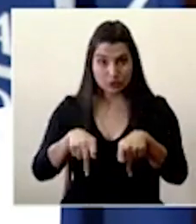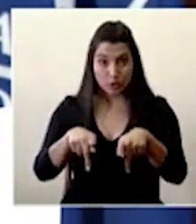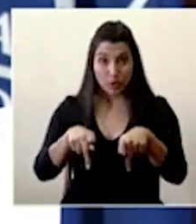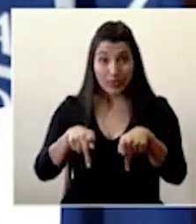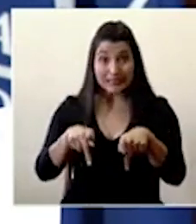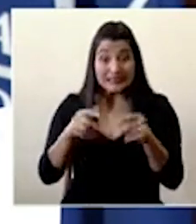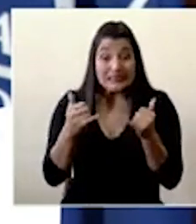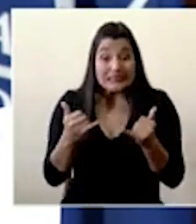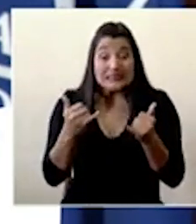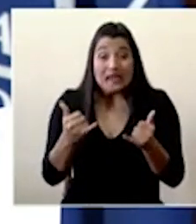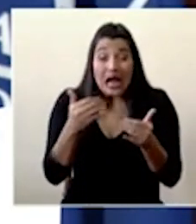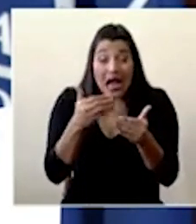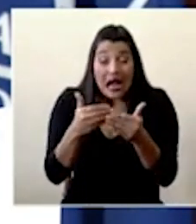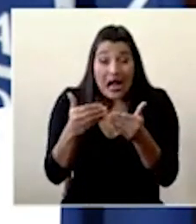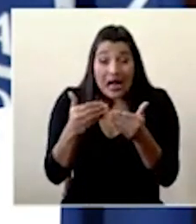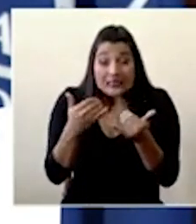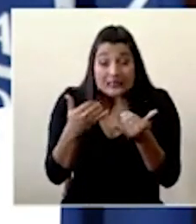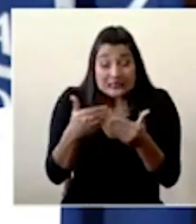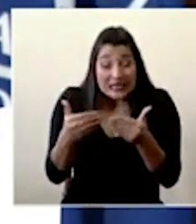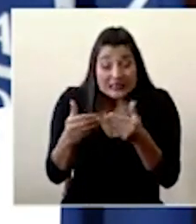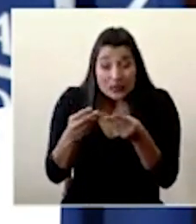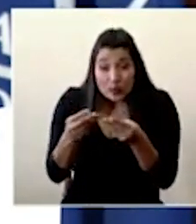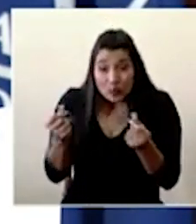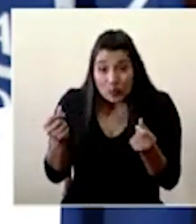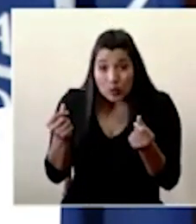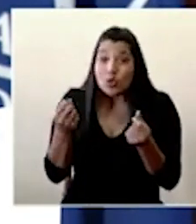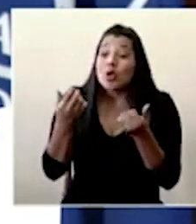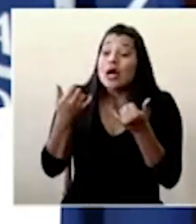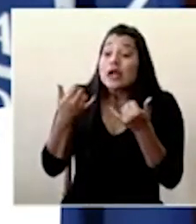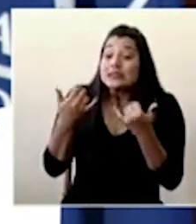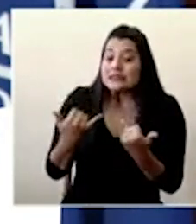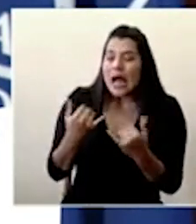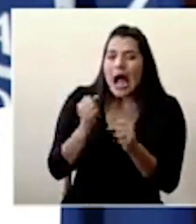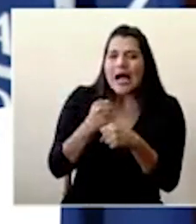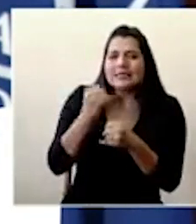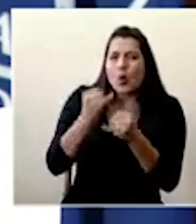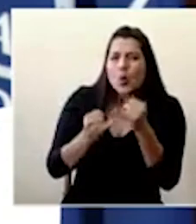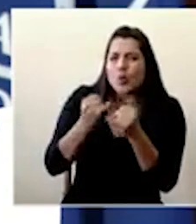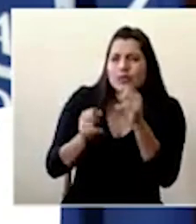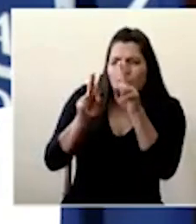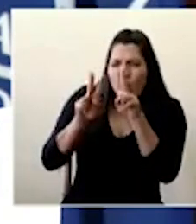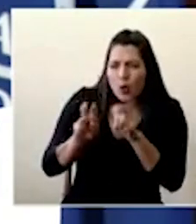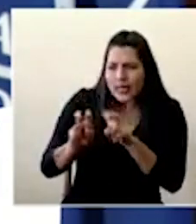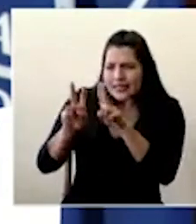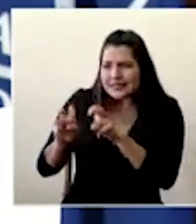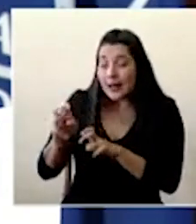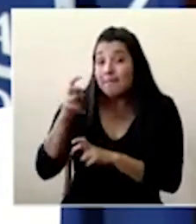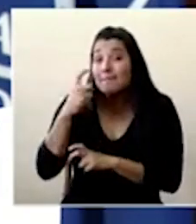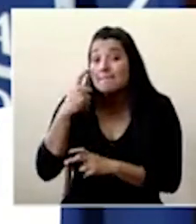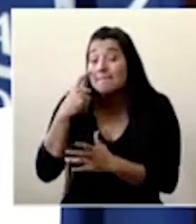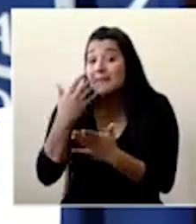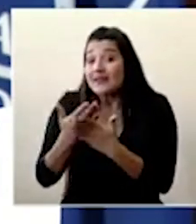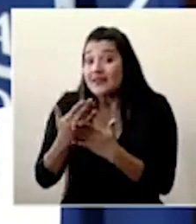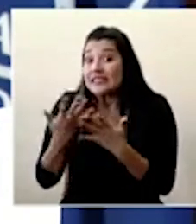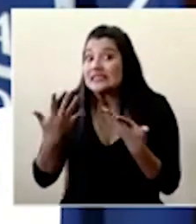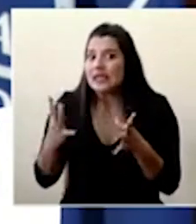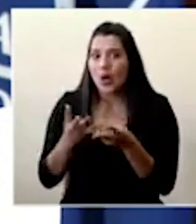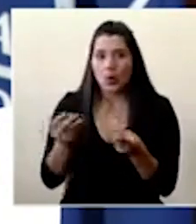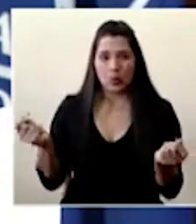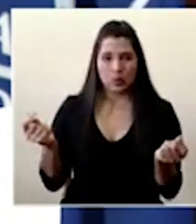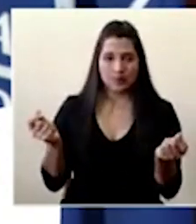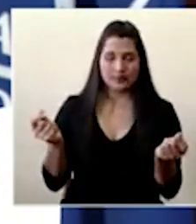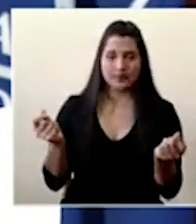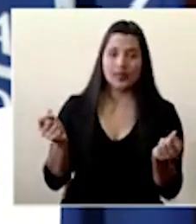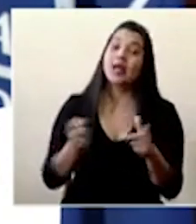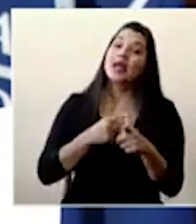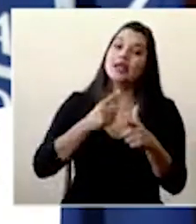que están siendo sometidas a exámenes para verificar si ya no están transmitiendo el virus y